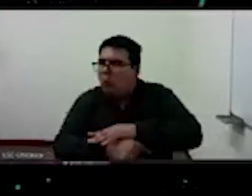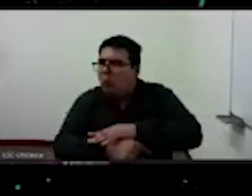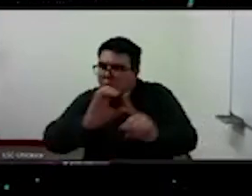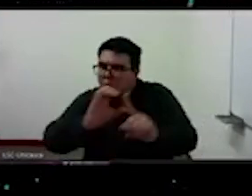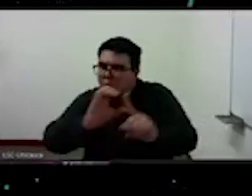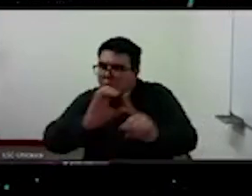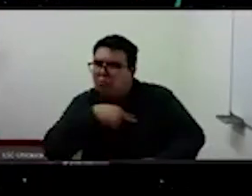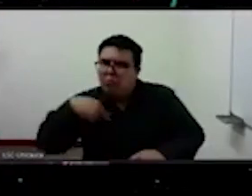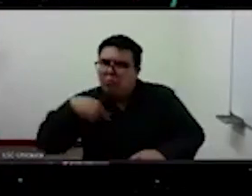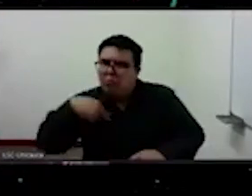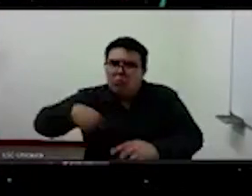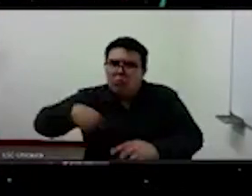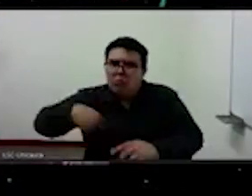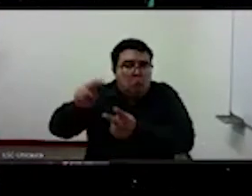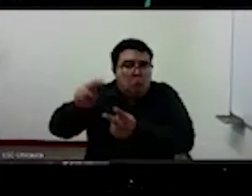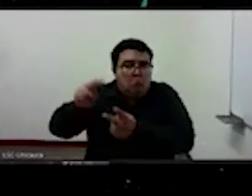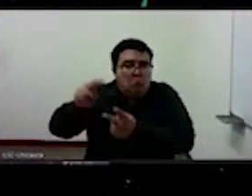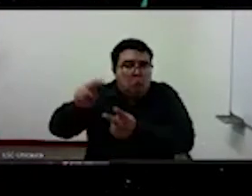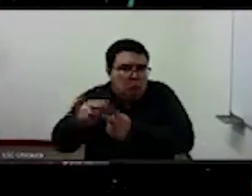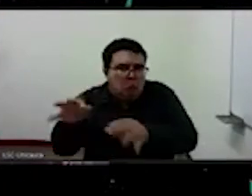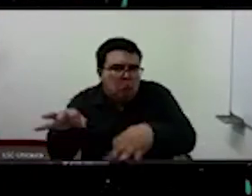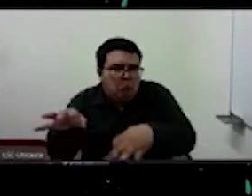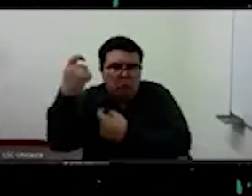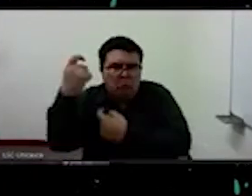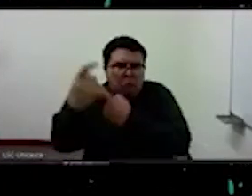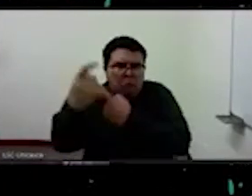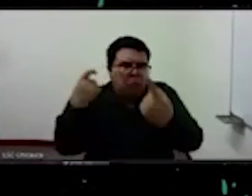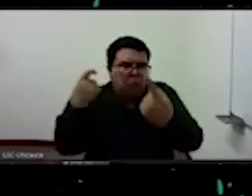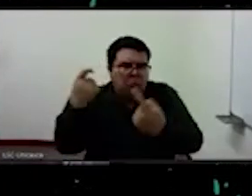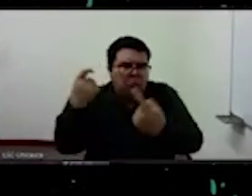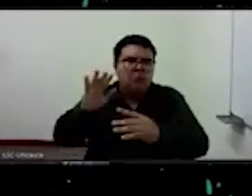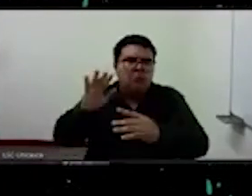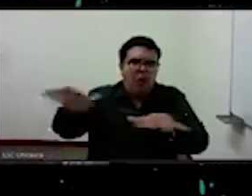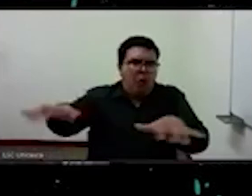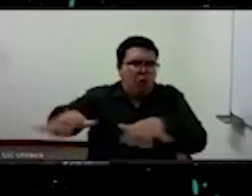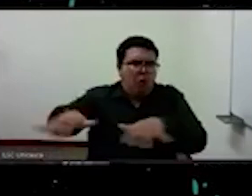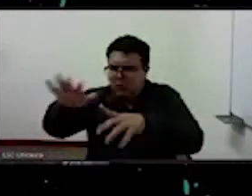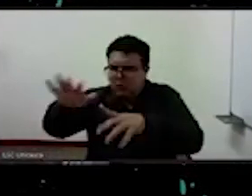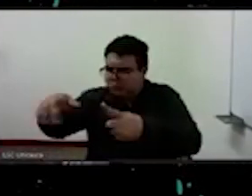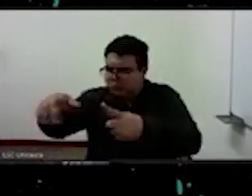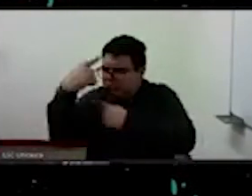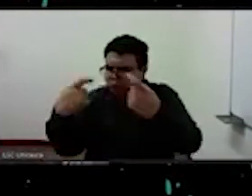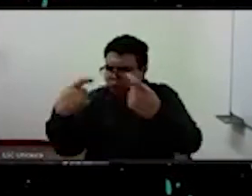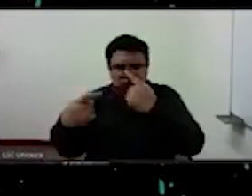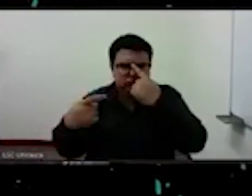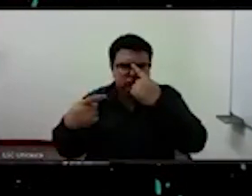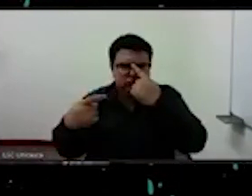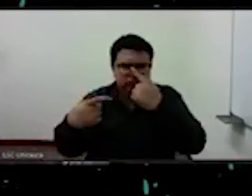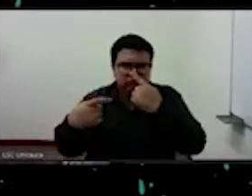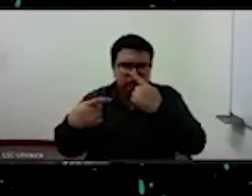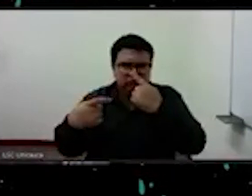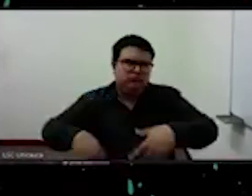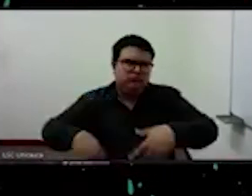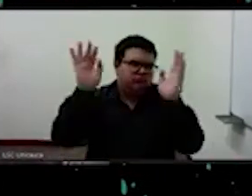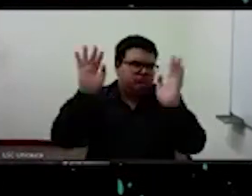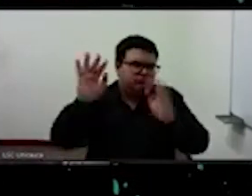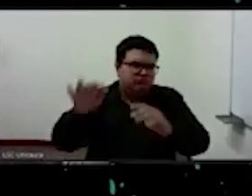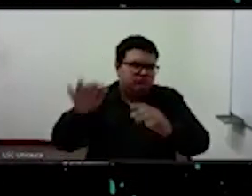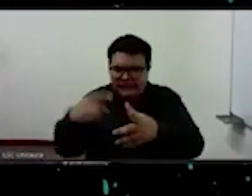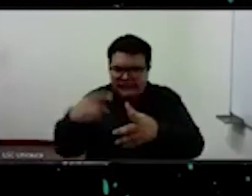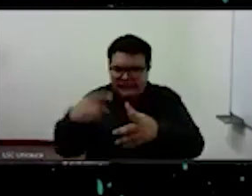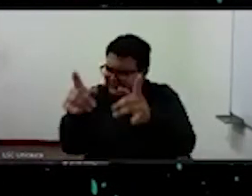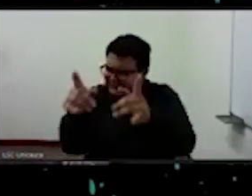pero voy leyendo un montón de cosas que me permitan